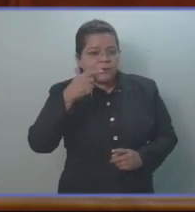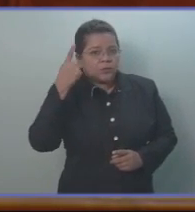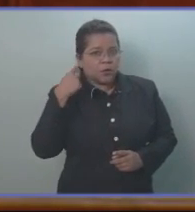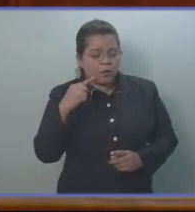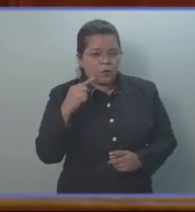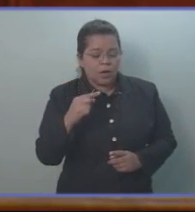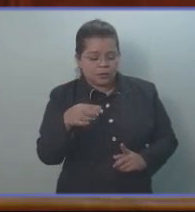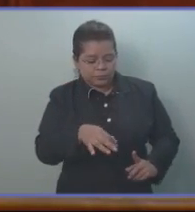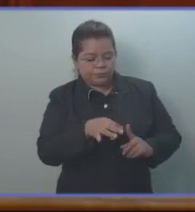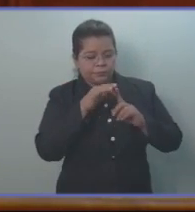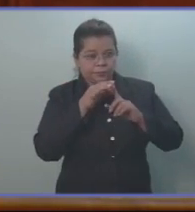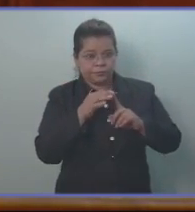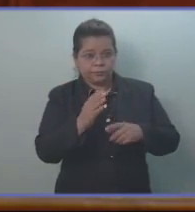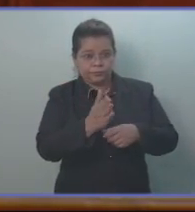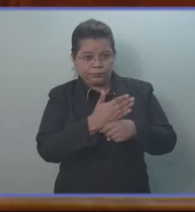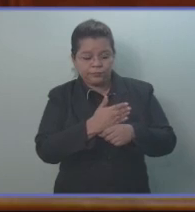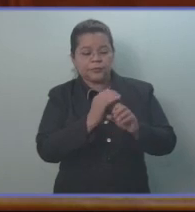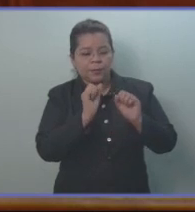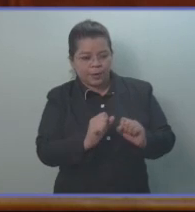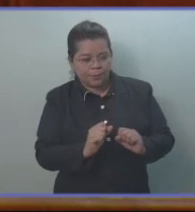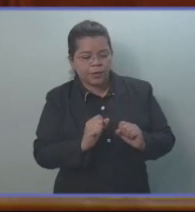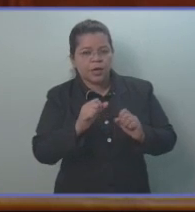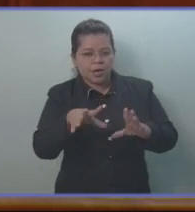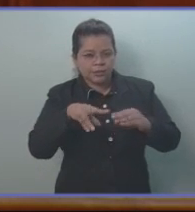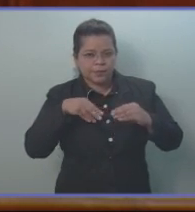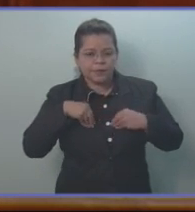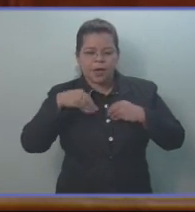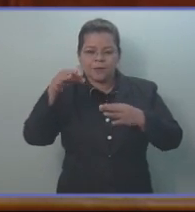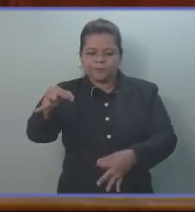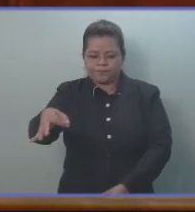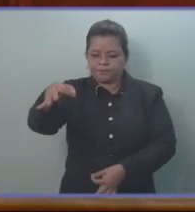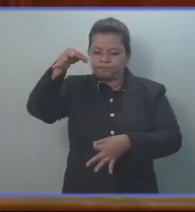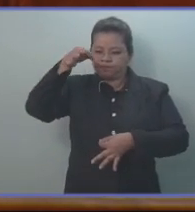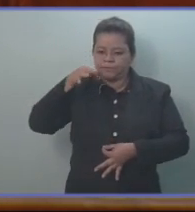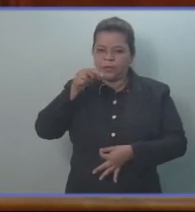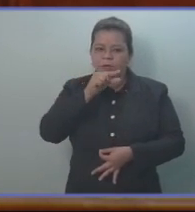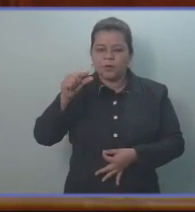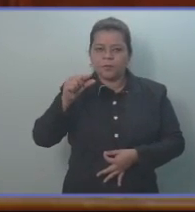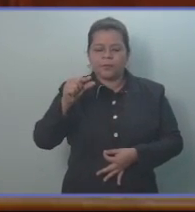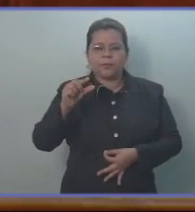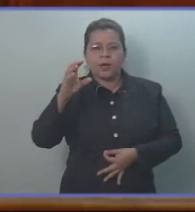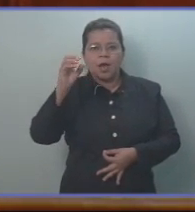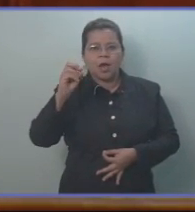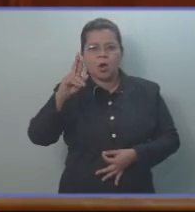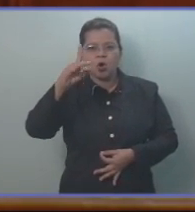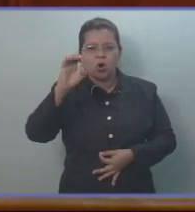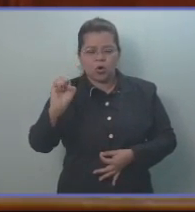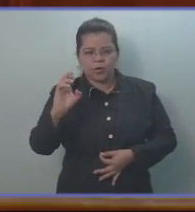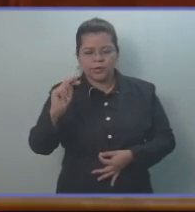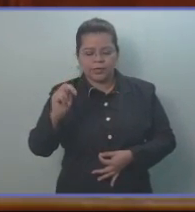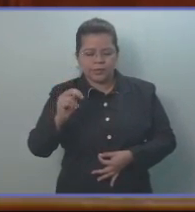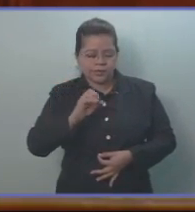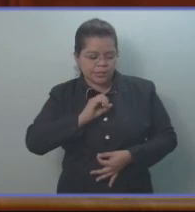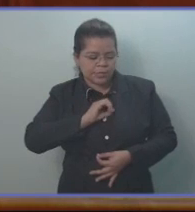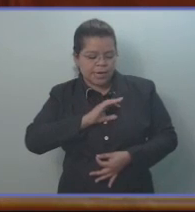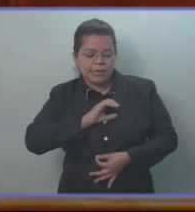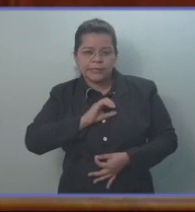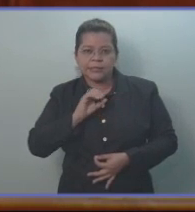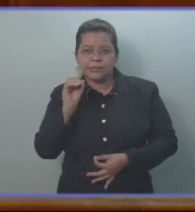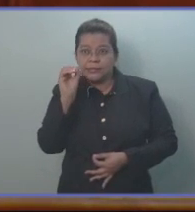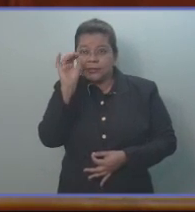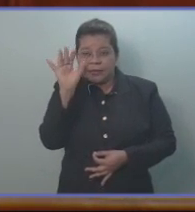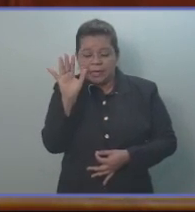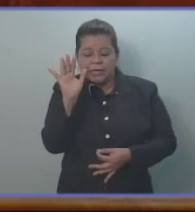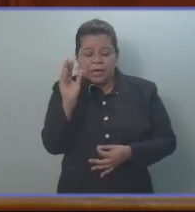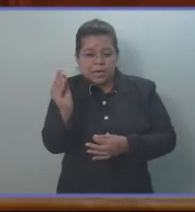candidato del partido de gobierno para que reciba una condecoración denominada Orden de la Estrella Brillante con gran cordón que le conferió